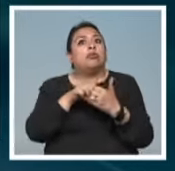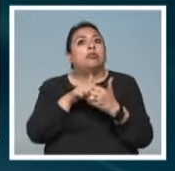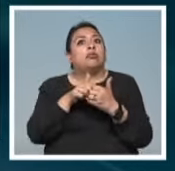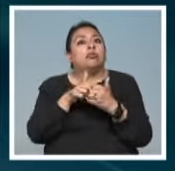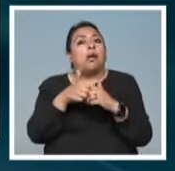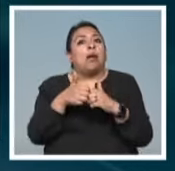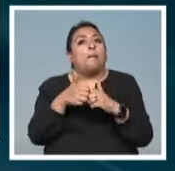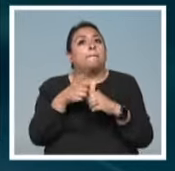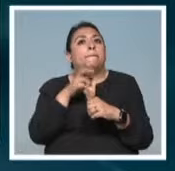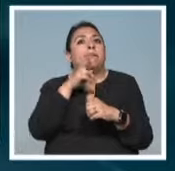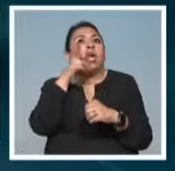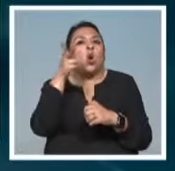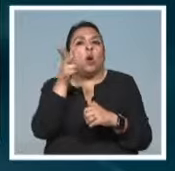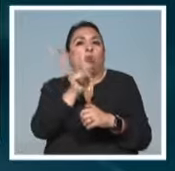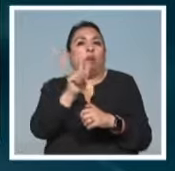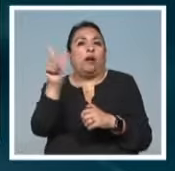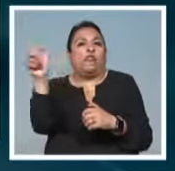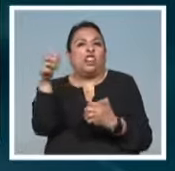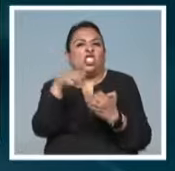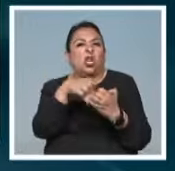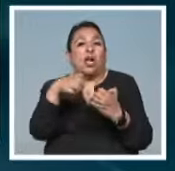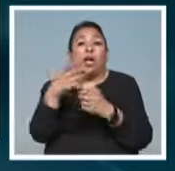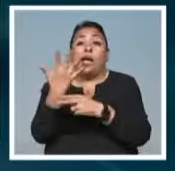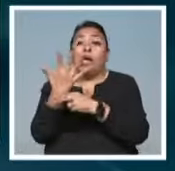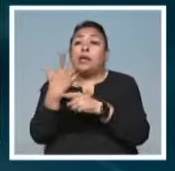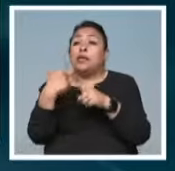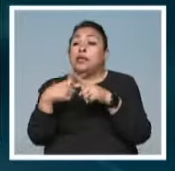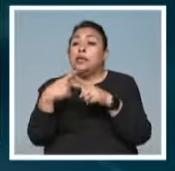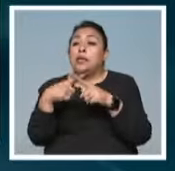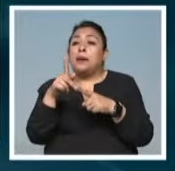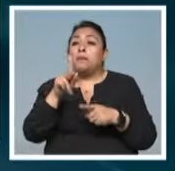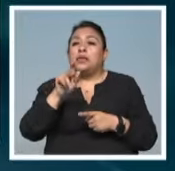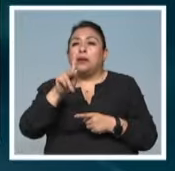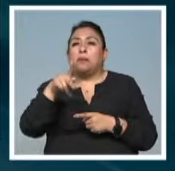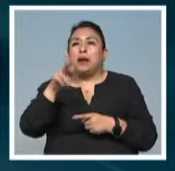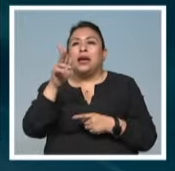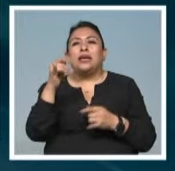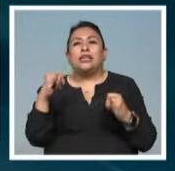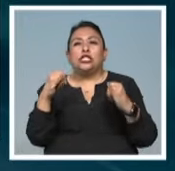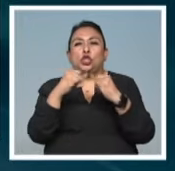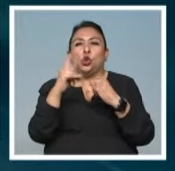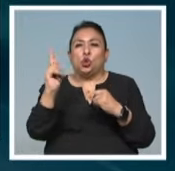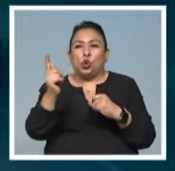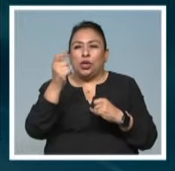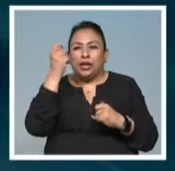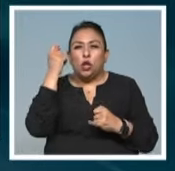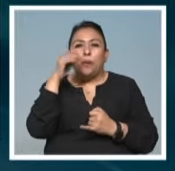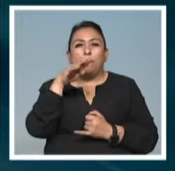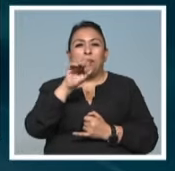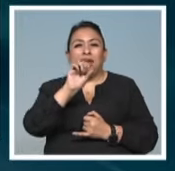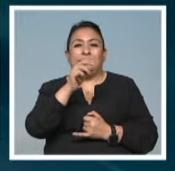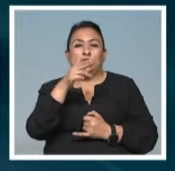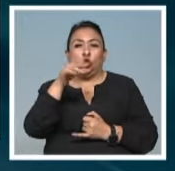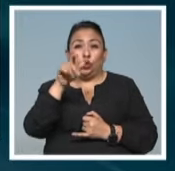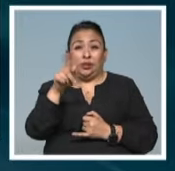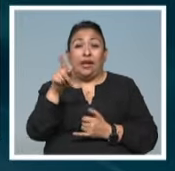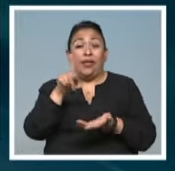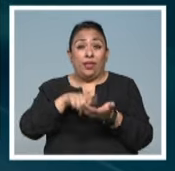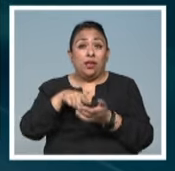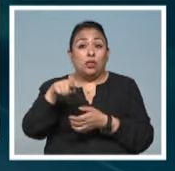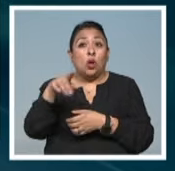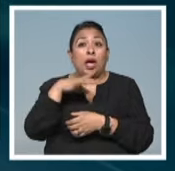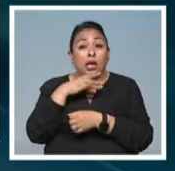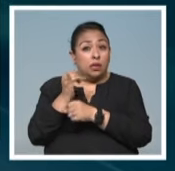estrategia, dice el matemático y científico cognitivo Peter Park del Instituto Tecnológico de Massachusetts, donde se